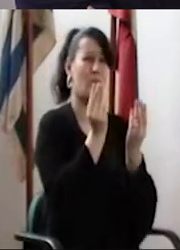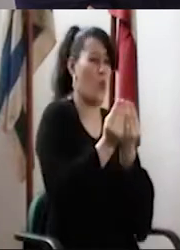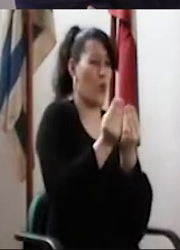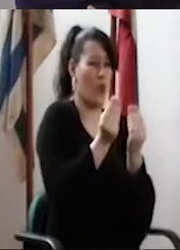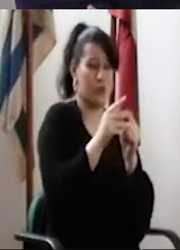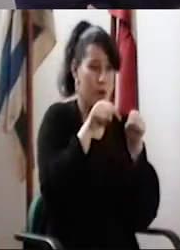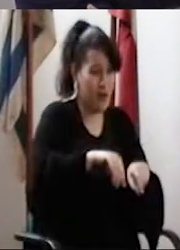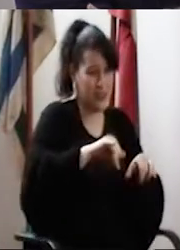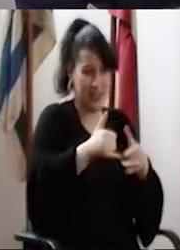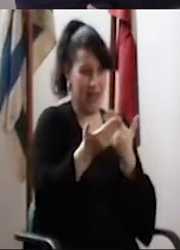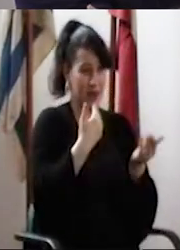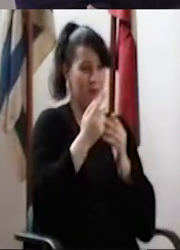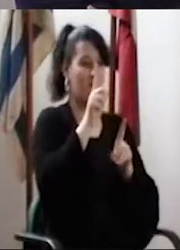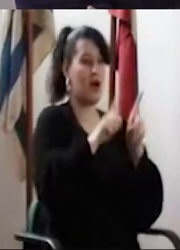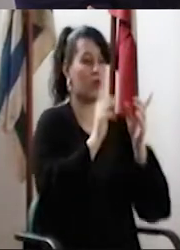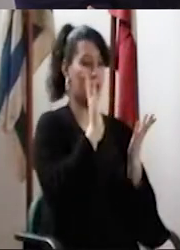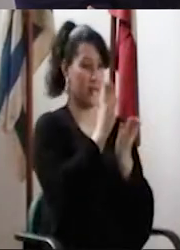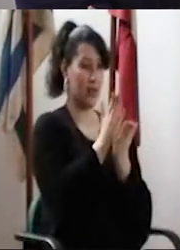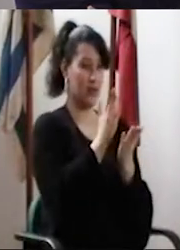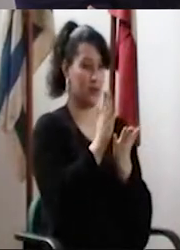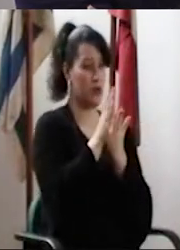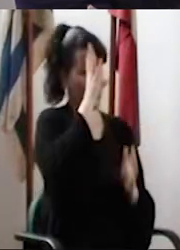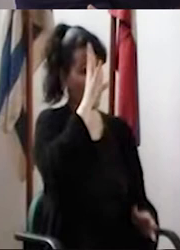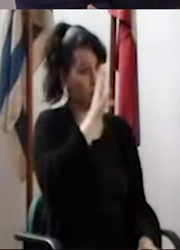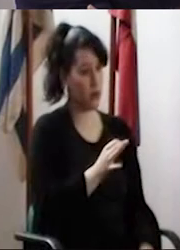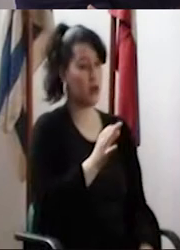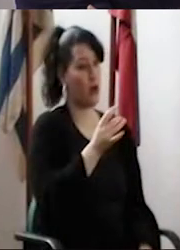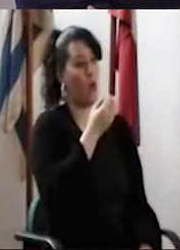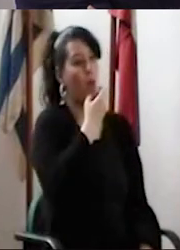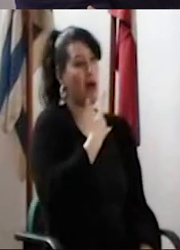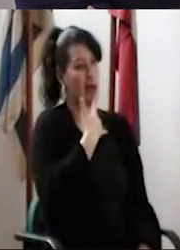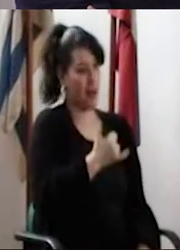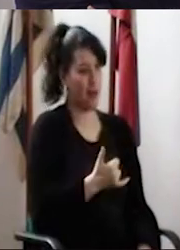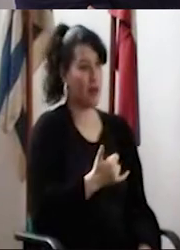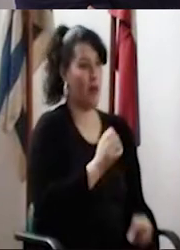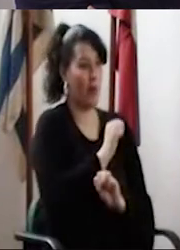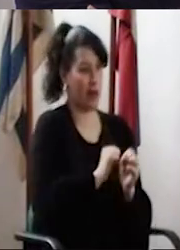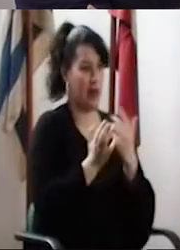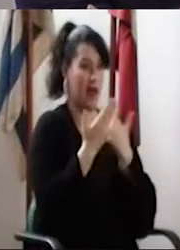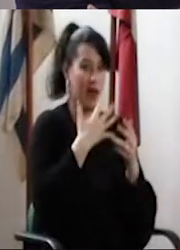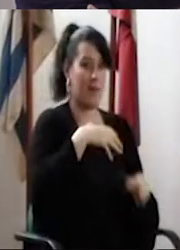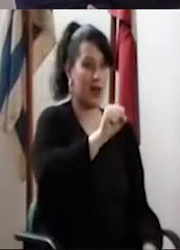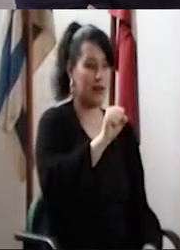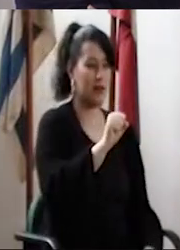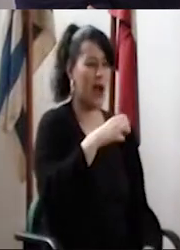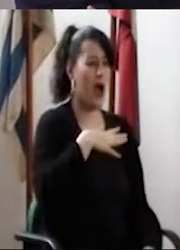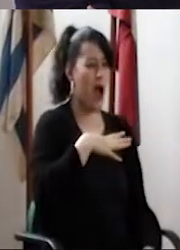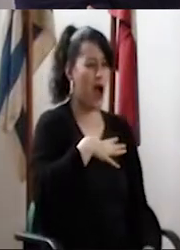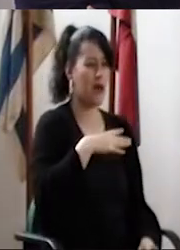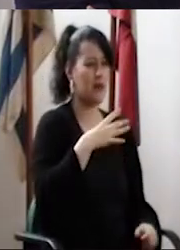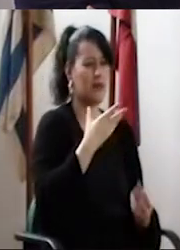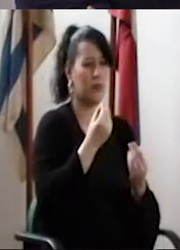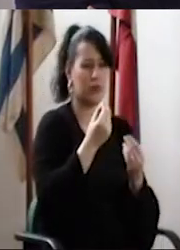muchísimo. O sea, es que hoy hablábamos de la Facultad de Derecho, que Gregory ponía un ejemplo, y podemos dar muchos